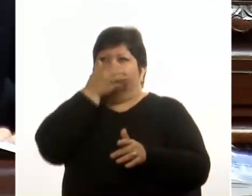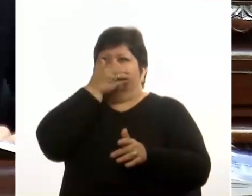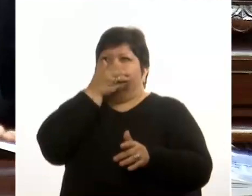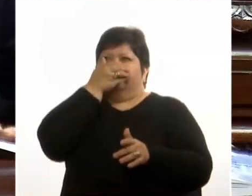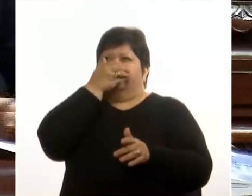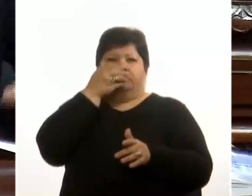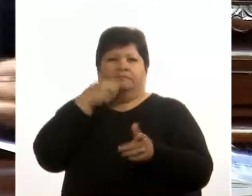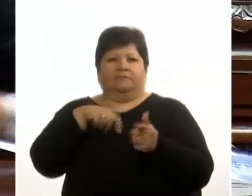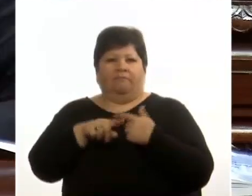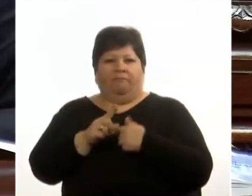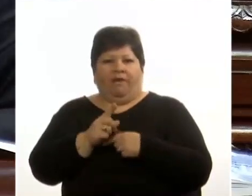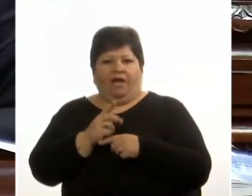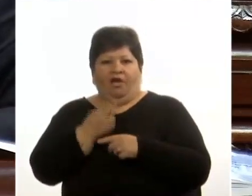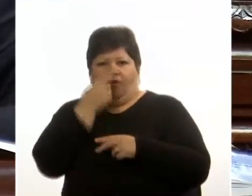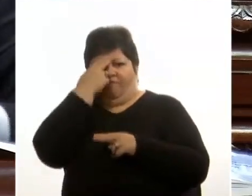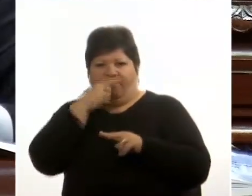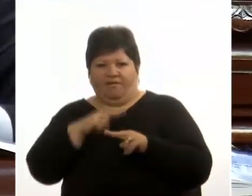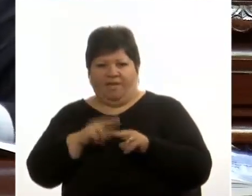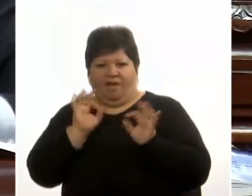enfermedad de fondo qué hacemos?